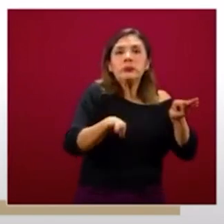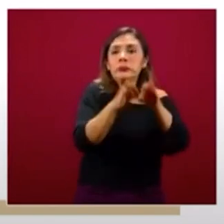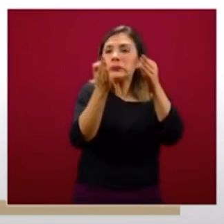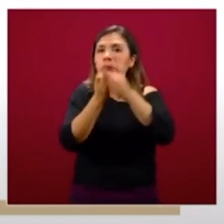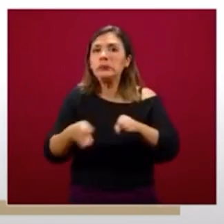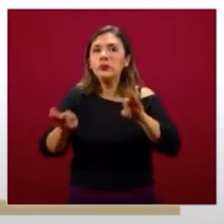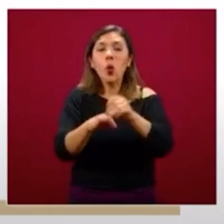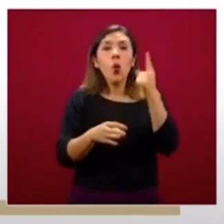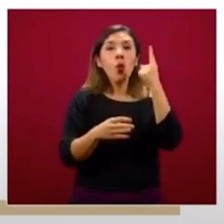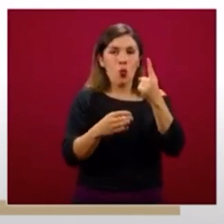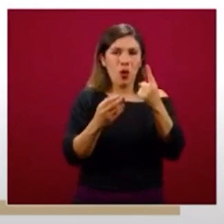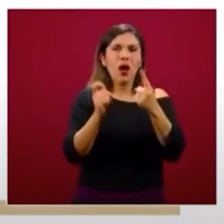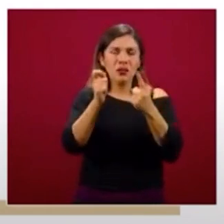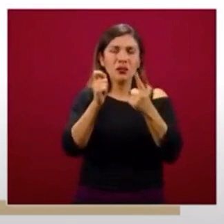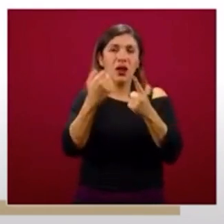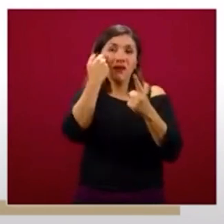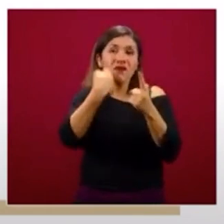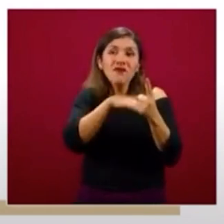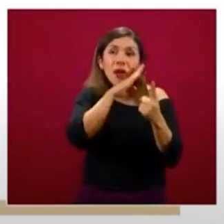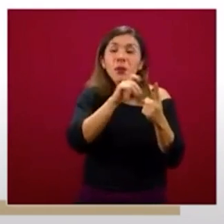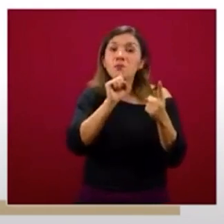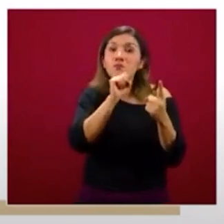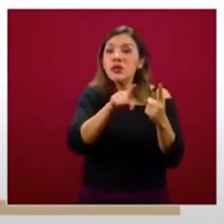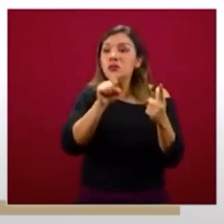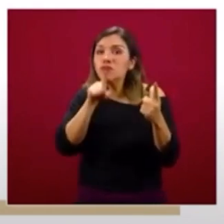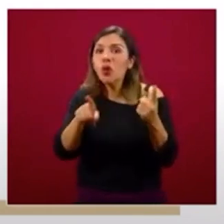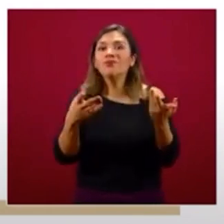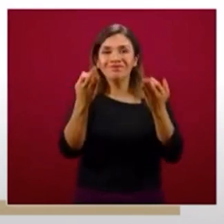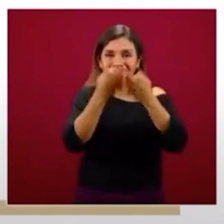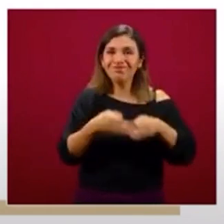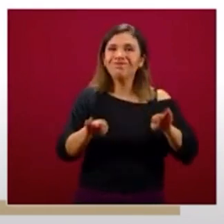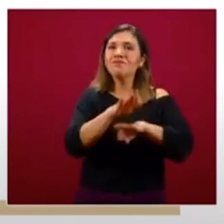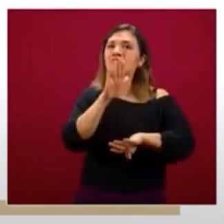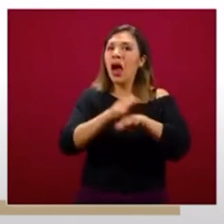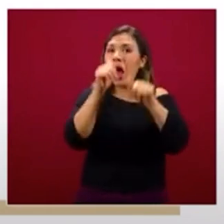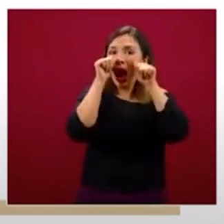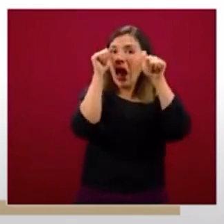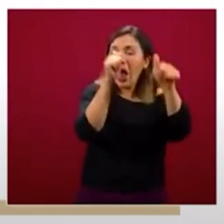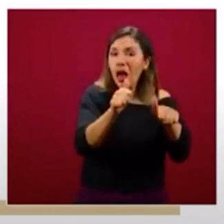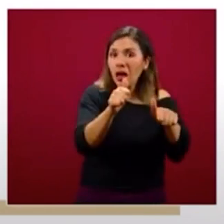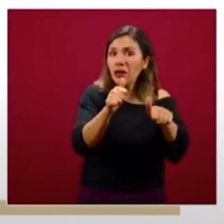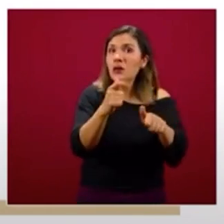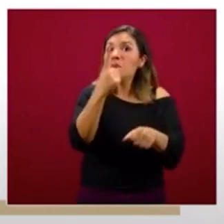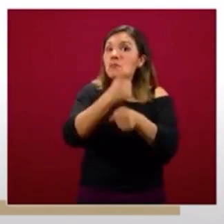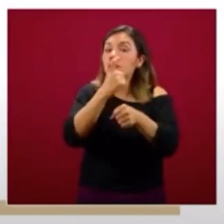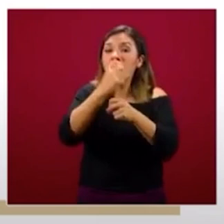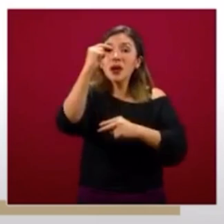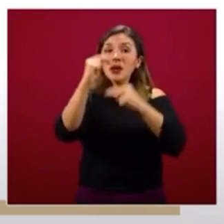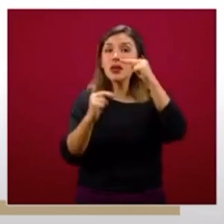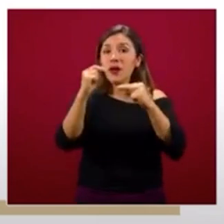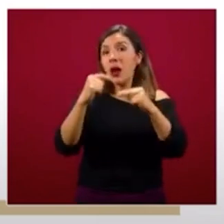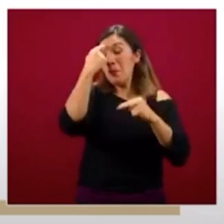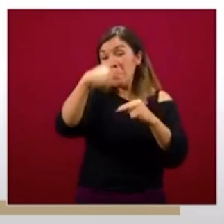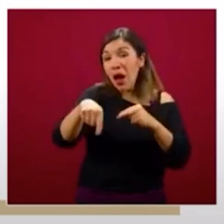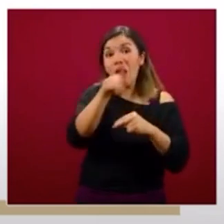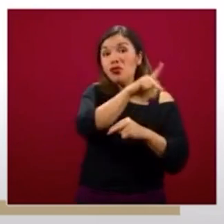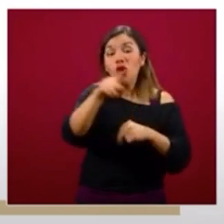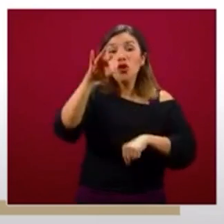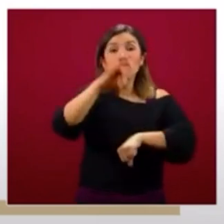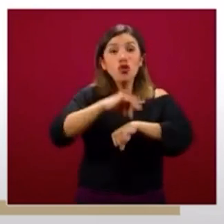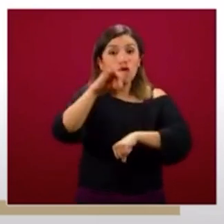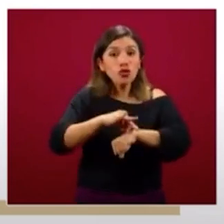una de las presentaciones es fiebre, es importante reforzar la atención en el primer nivel de atención para que los